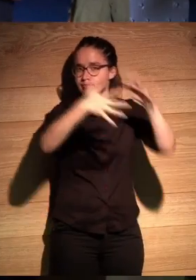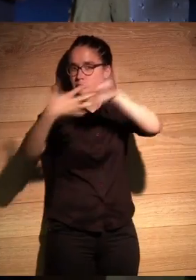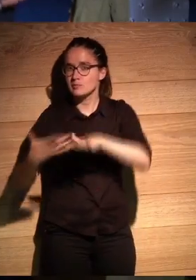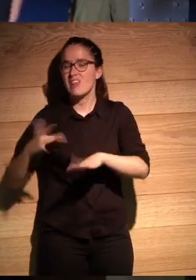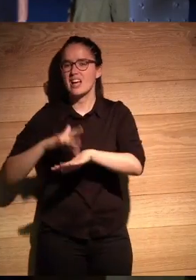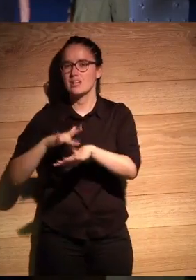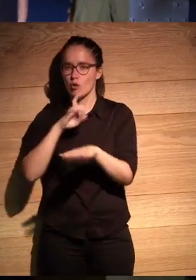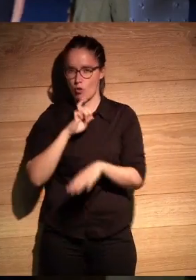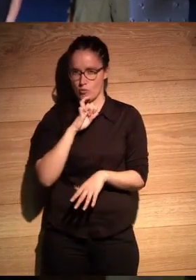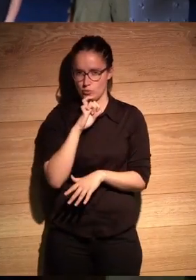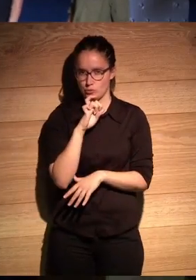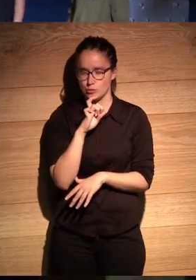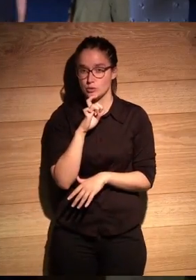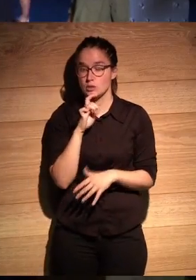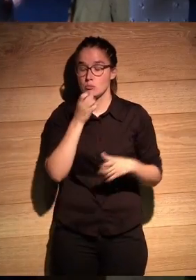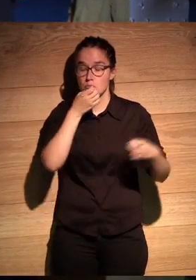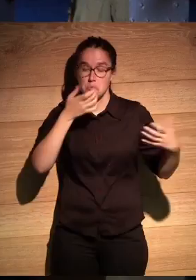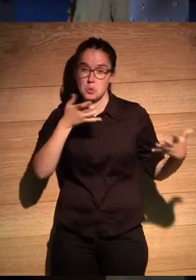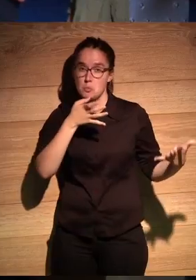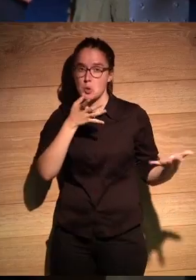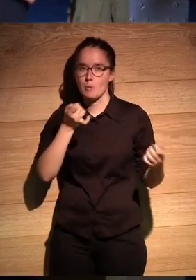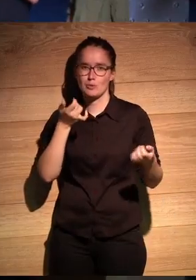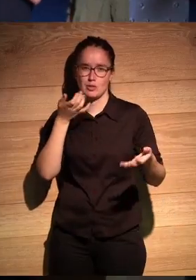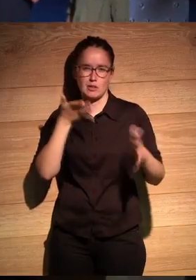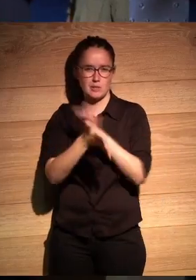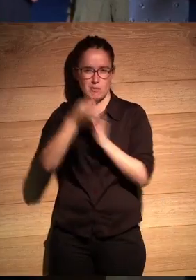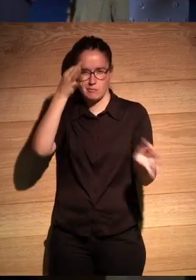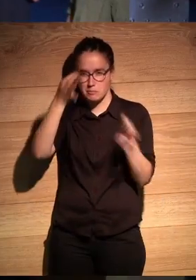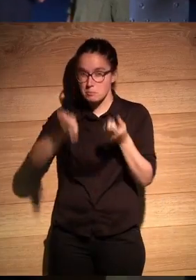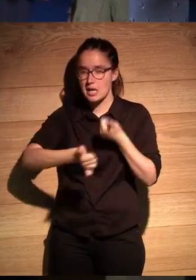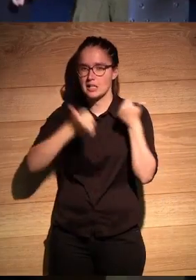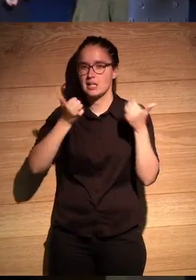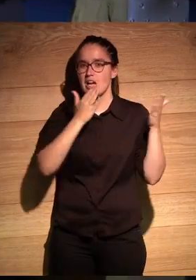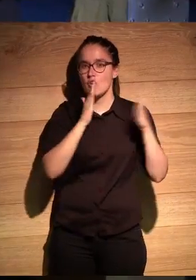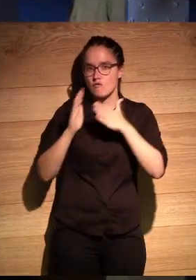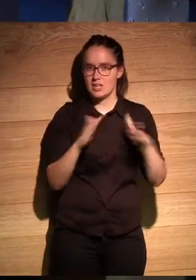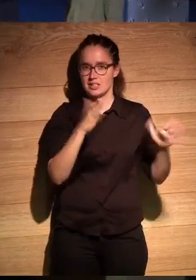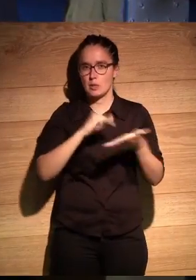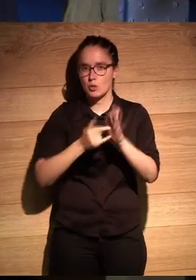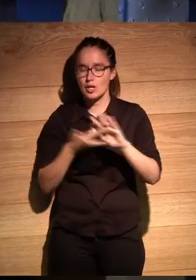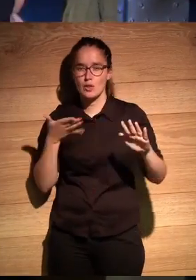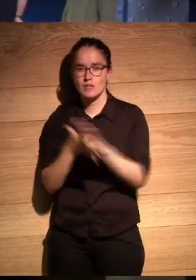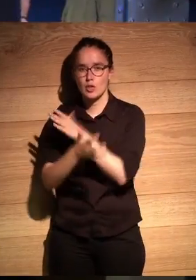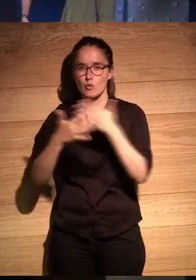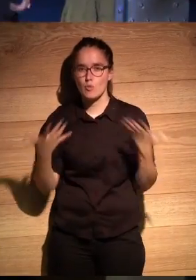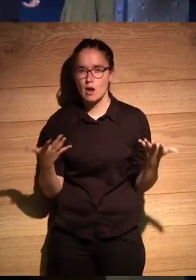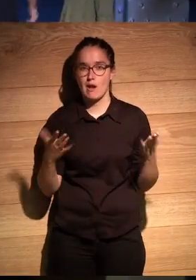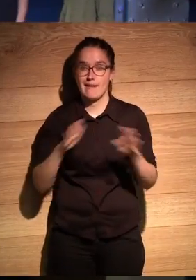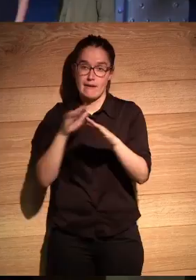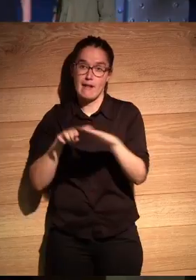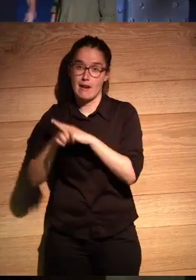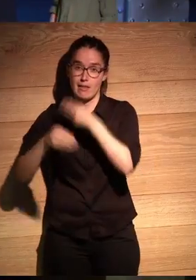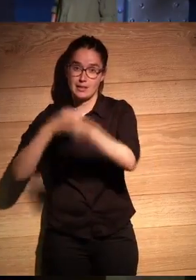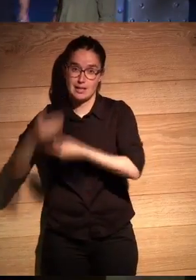eso, más digital, ¿de acuerdo? Y bueno, ahora un poco entraremos más en detalle más las fases de este proyecto, la definición y el